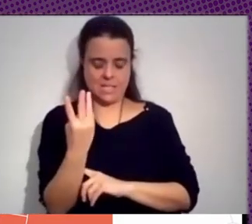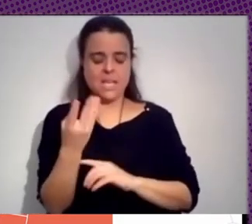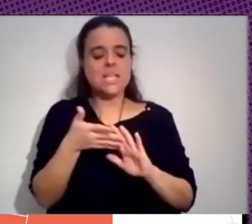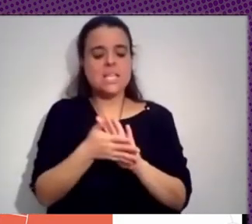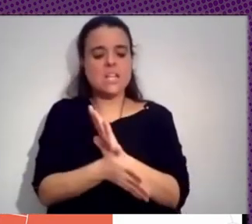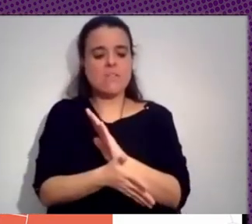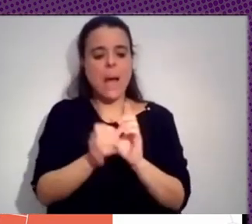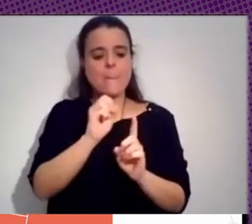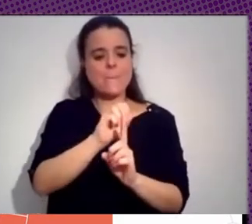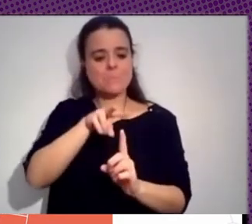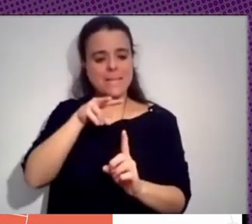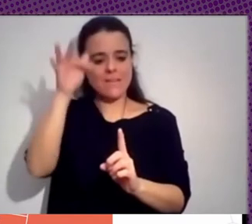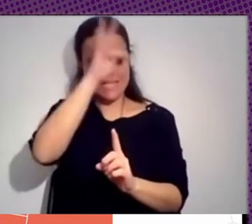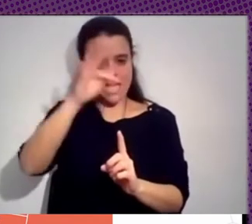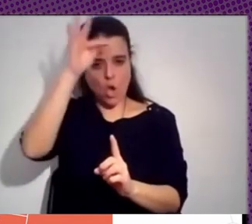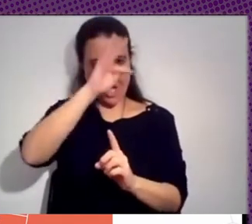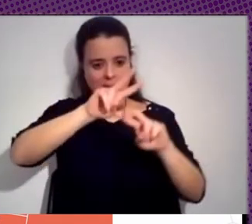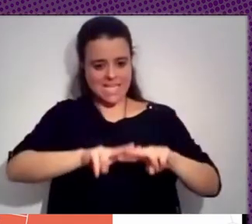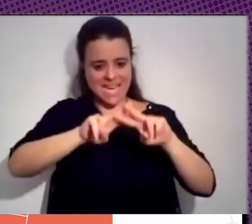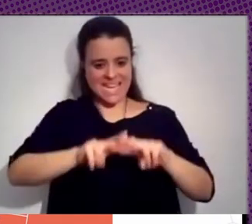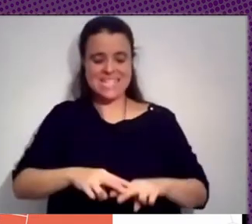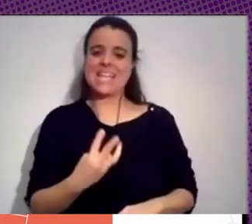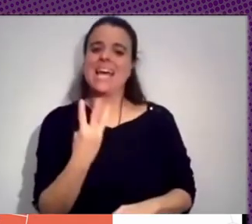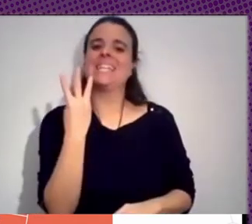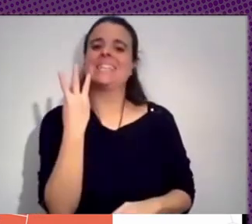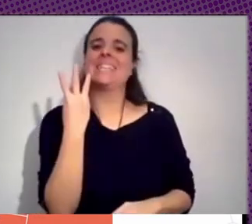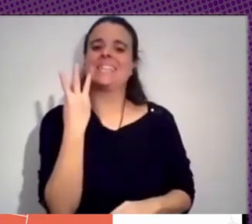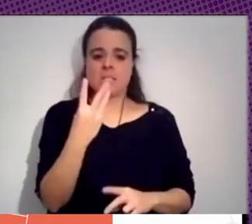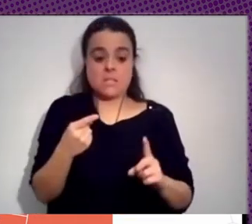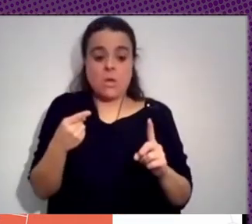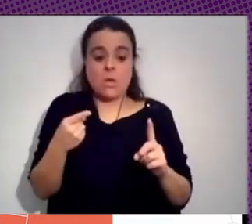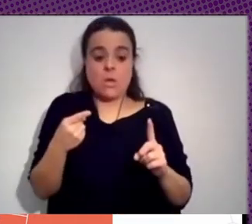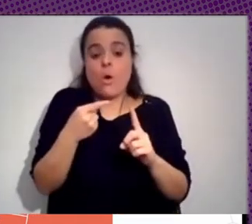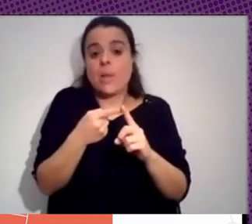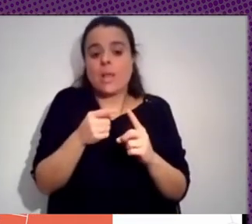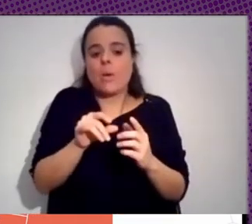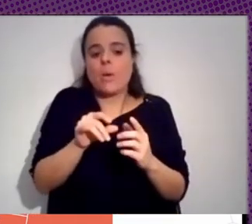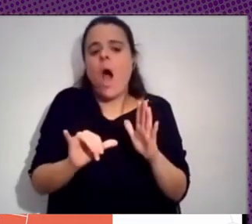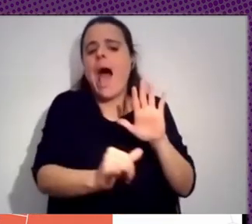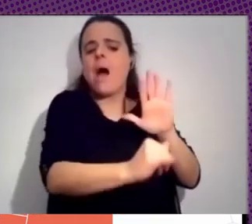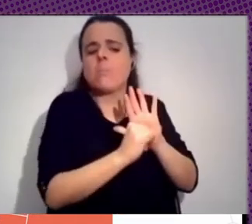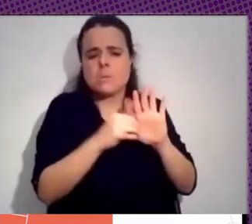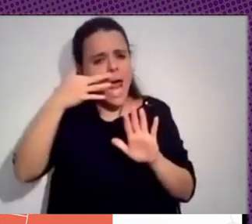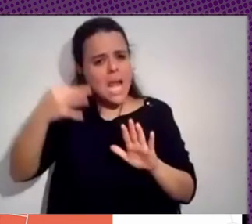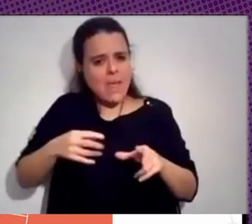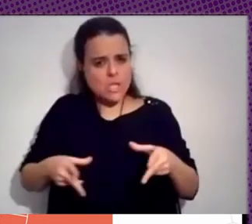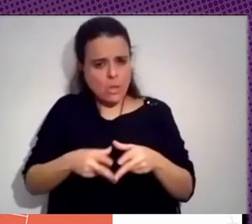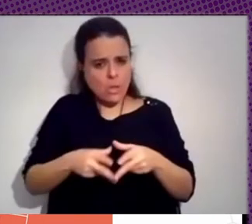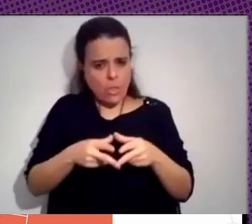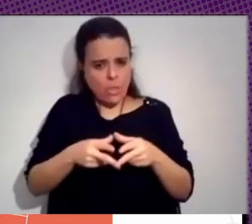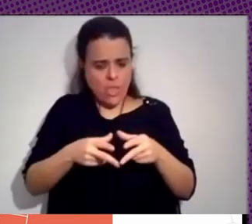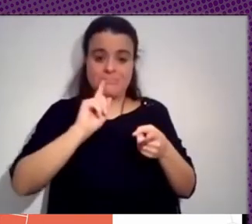perspectivas teóricas para aproximarnos a esa realidad social, que son la economía política,